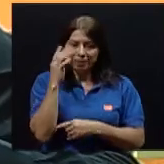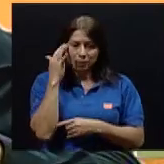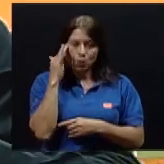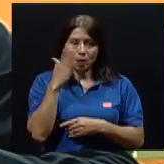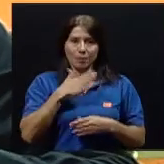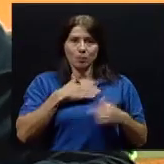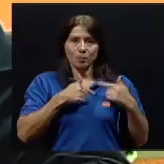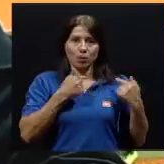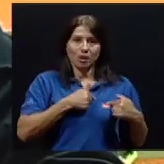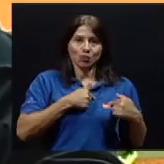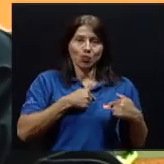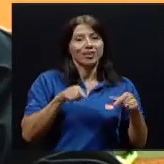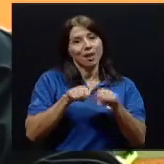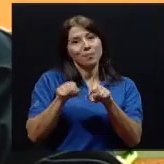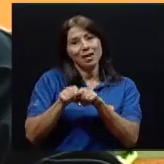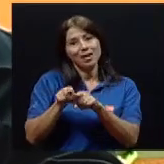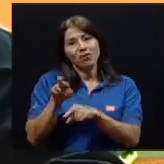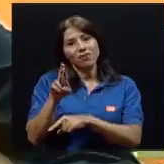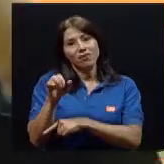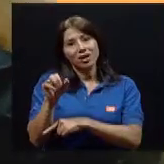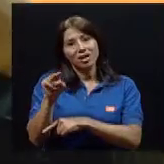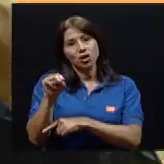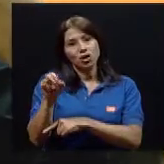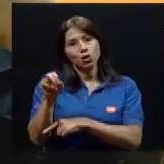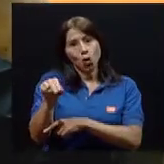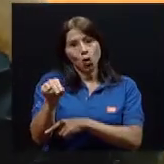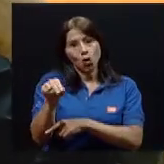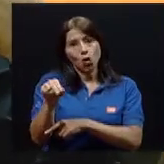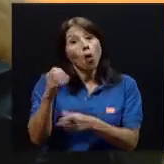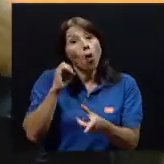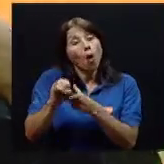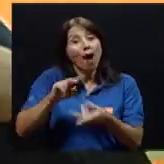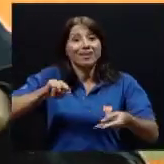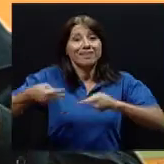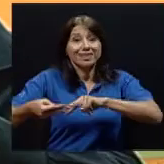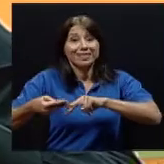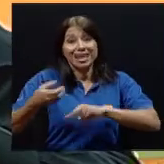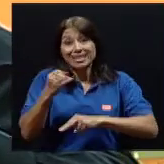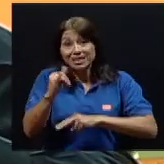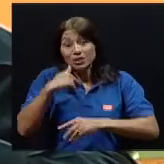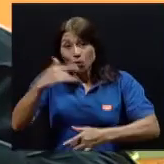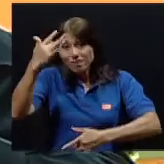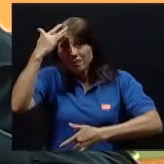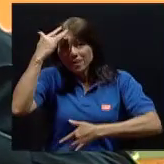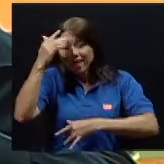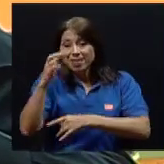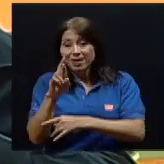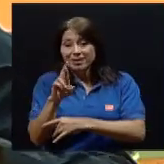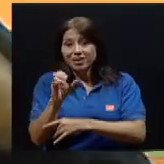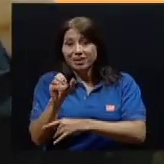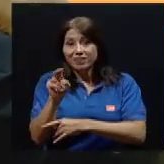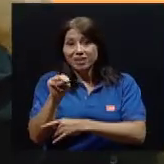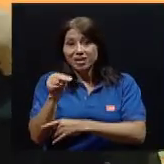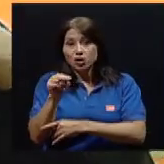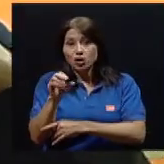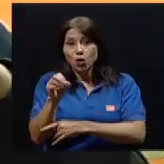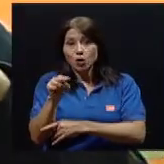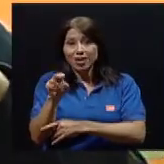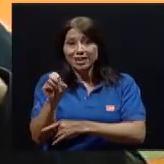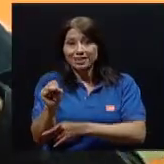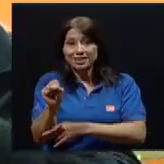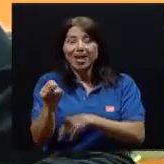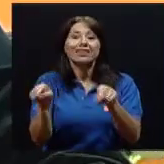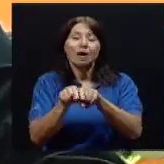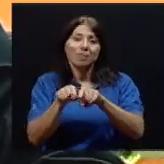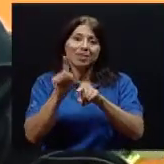mi riñón. O al revés, si tengo enfermedad renal, también pensar que en el momento en que cuido mi riñón, también estoy cuidando el